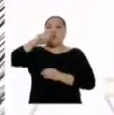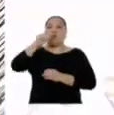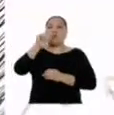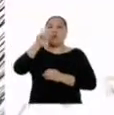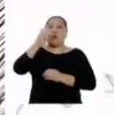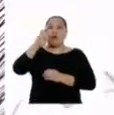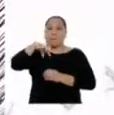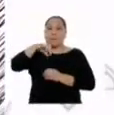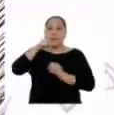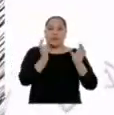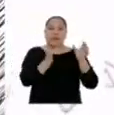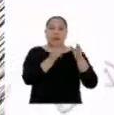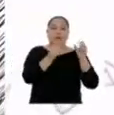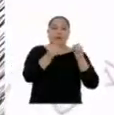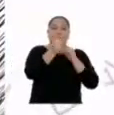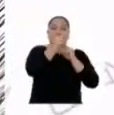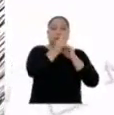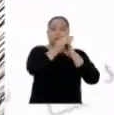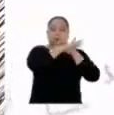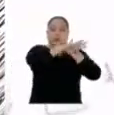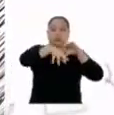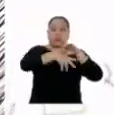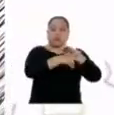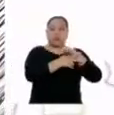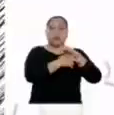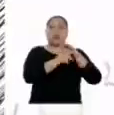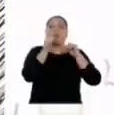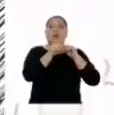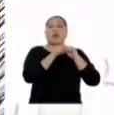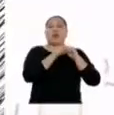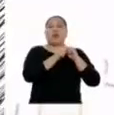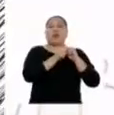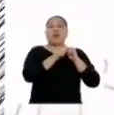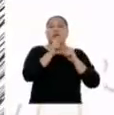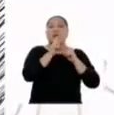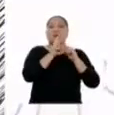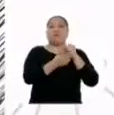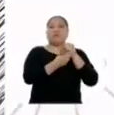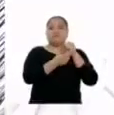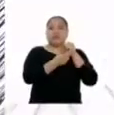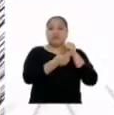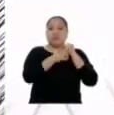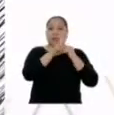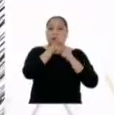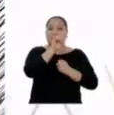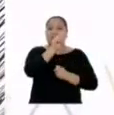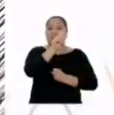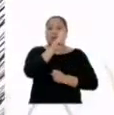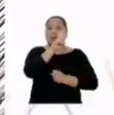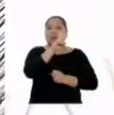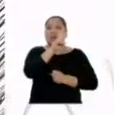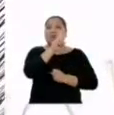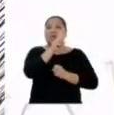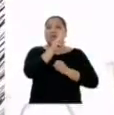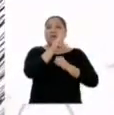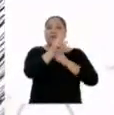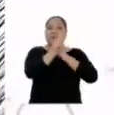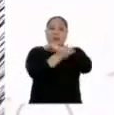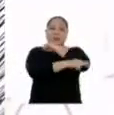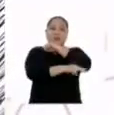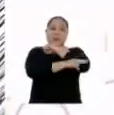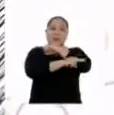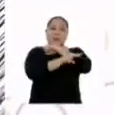de Tumbes. Las tres áreas naturales sorprenden a sus visitantes por la presencia de flores y fauna